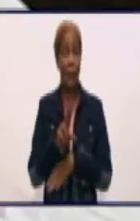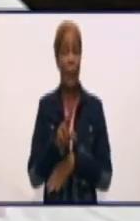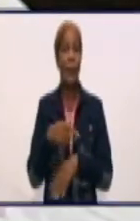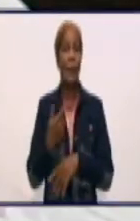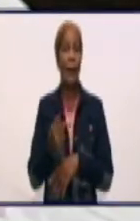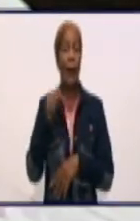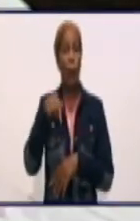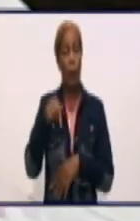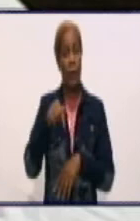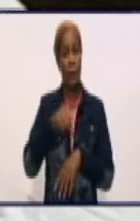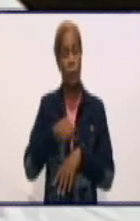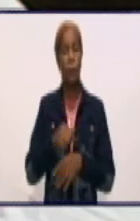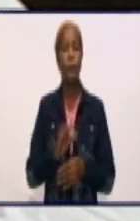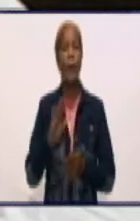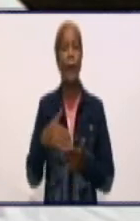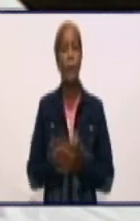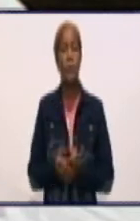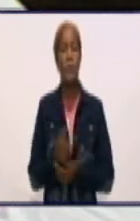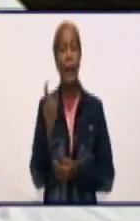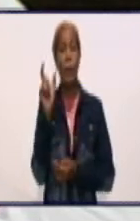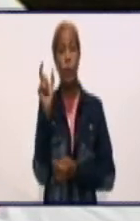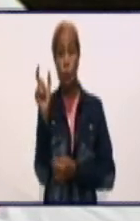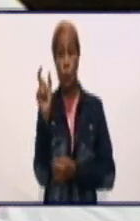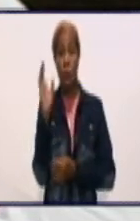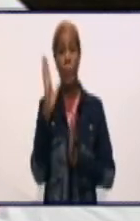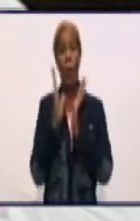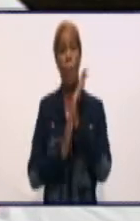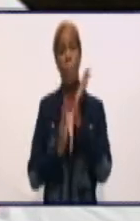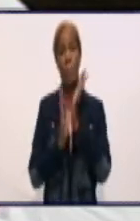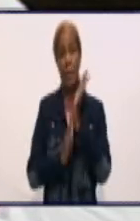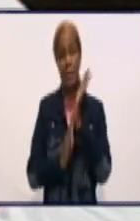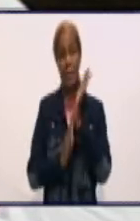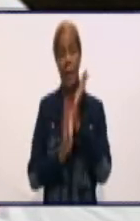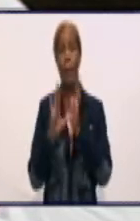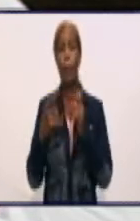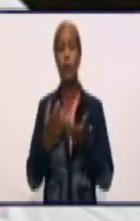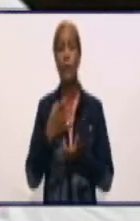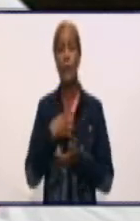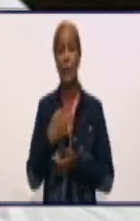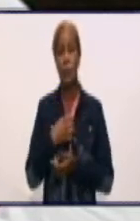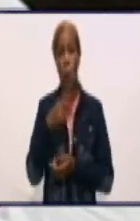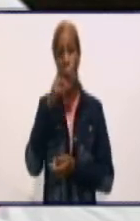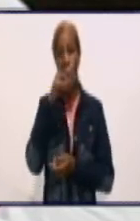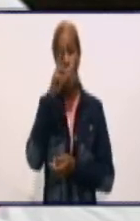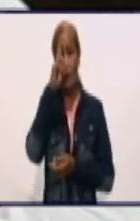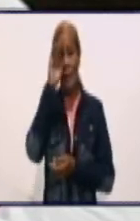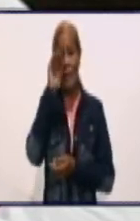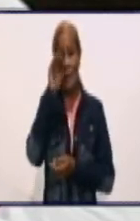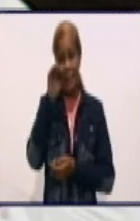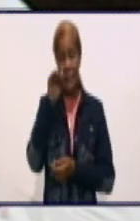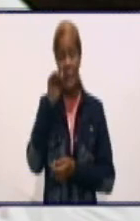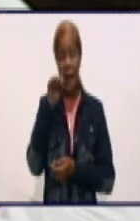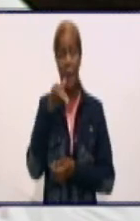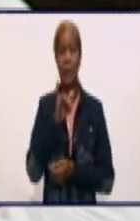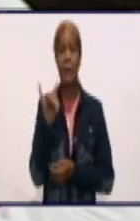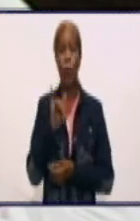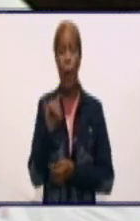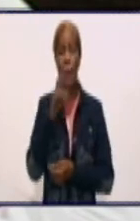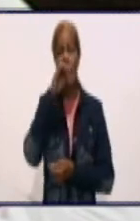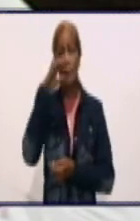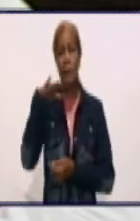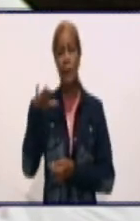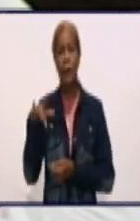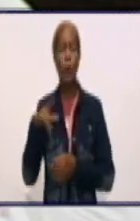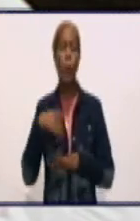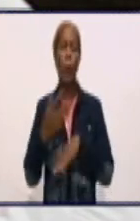estos últimos meses hemos tenido que ingresar muchos pacientes con infecciones de piel y de partes blandas. Cuando le hablo de